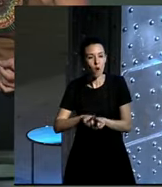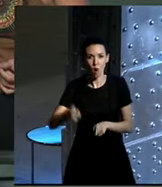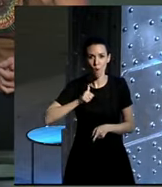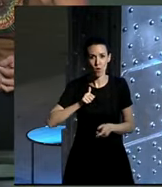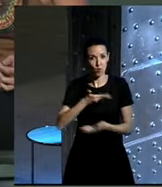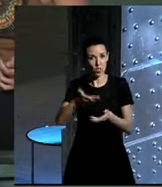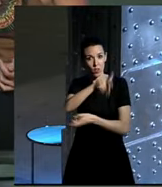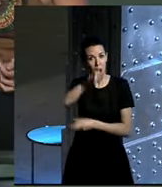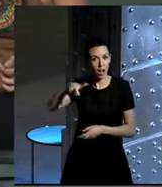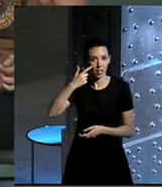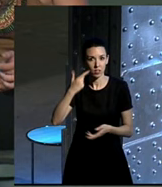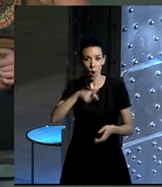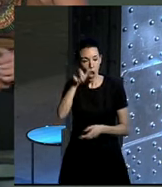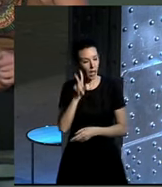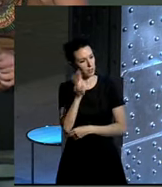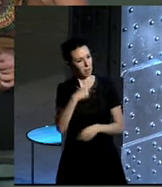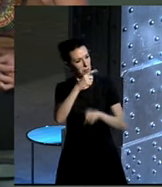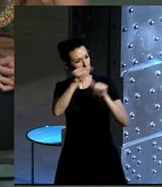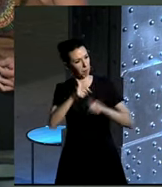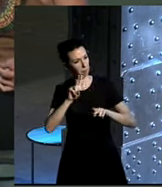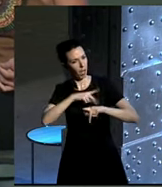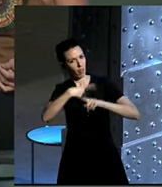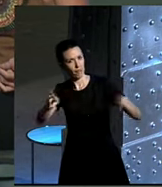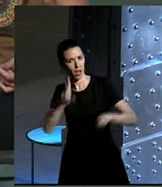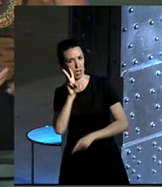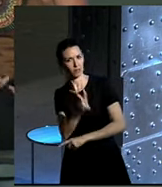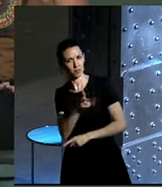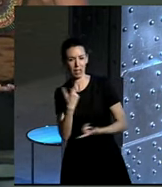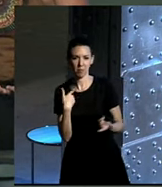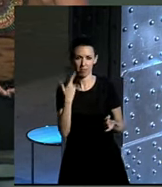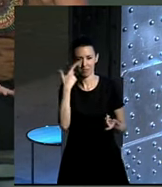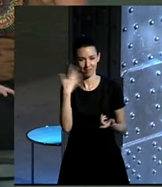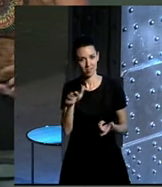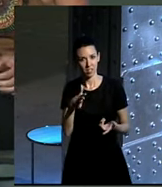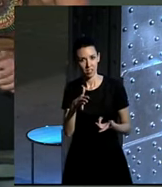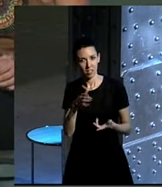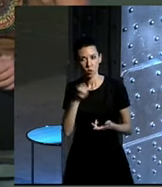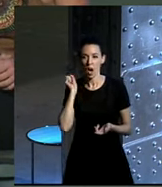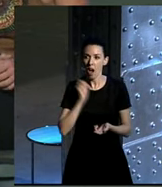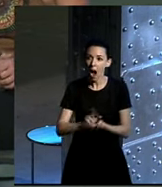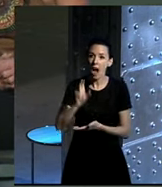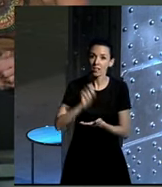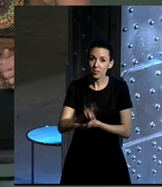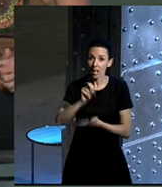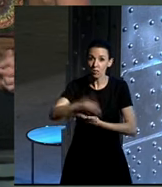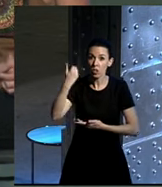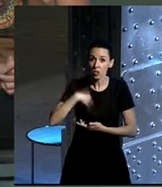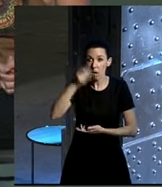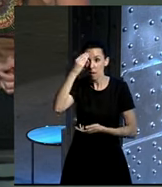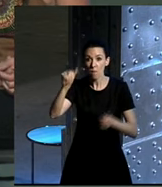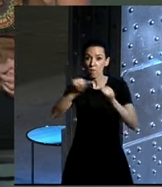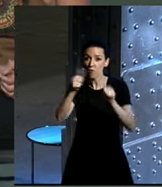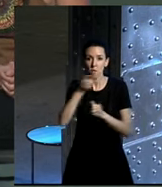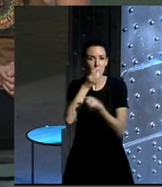gente te abre sus puertas, te ve de otra manera y, no sé, después de ir andando, creemos que es la mejor manera de viajar.